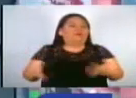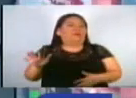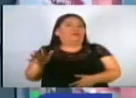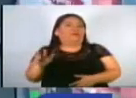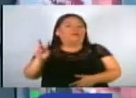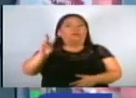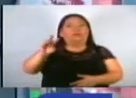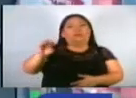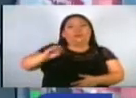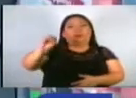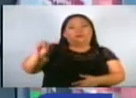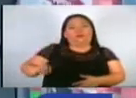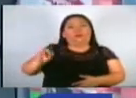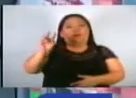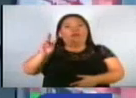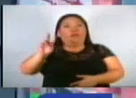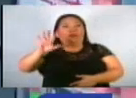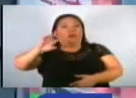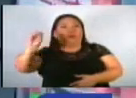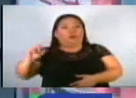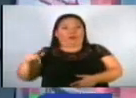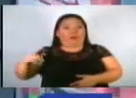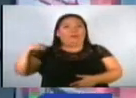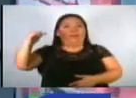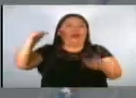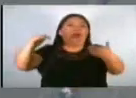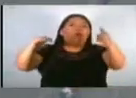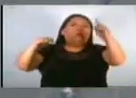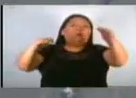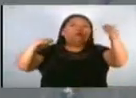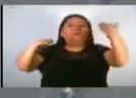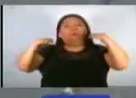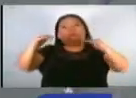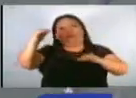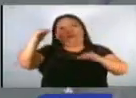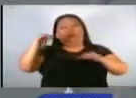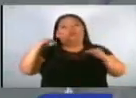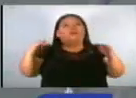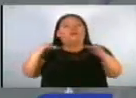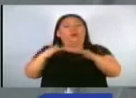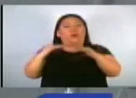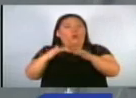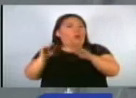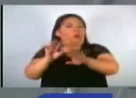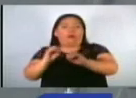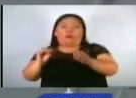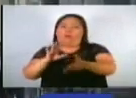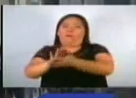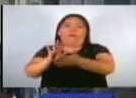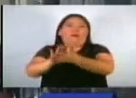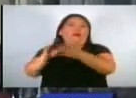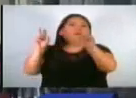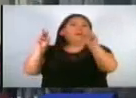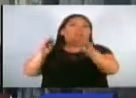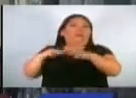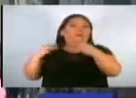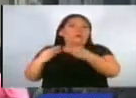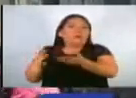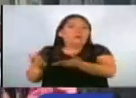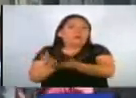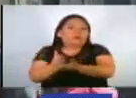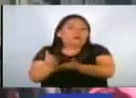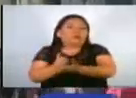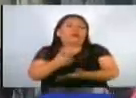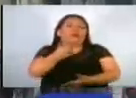20 y 25% más que en 2023, así como la reducción en el pago de la extorsión y los homicidios. El recién